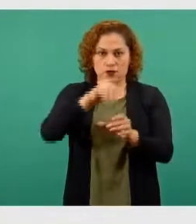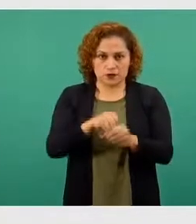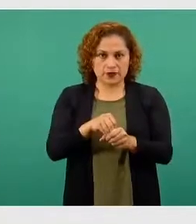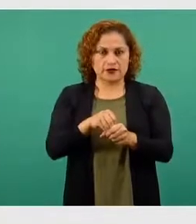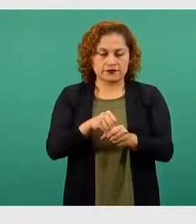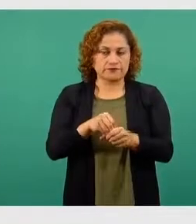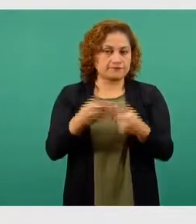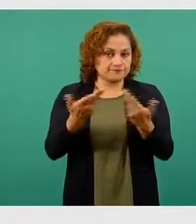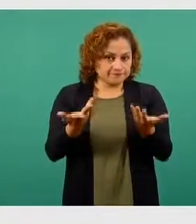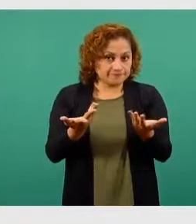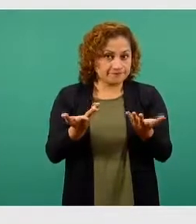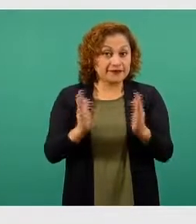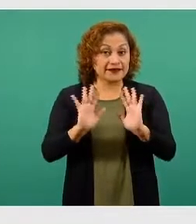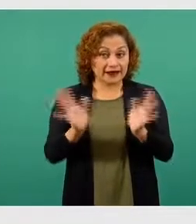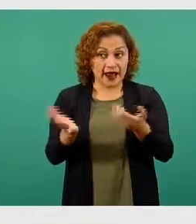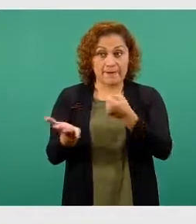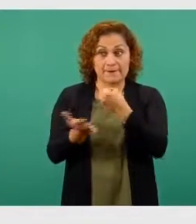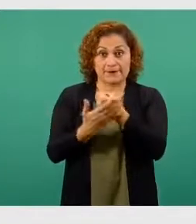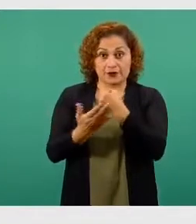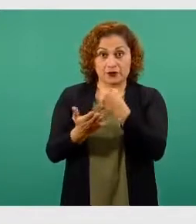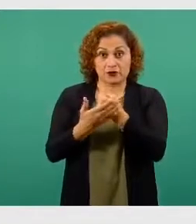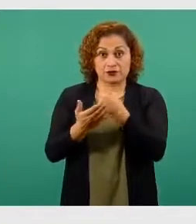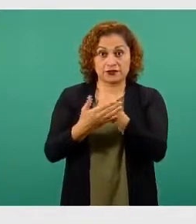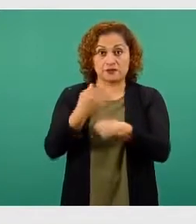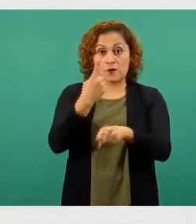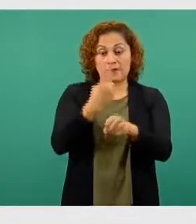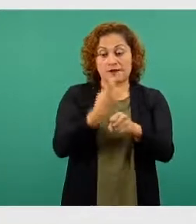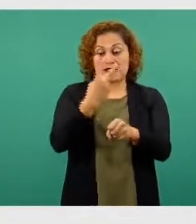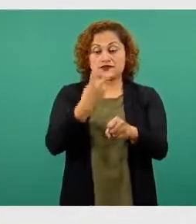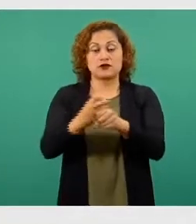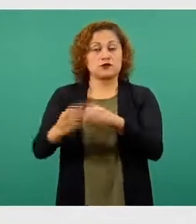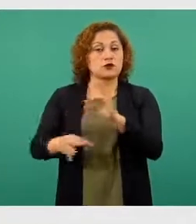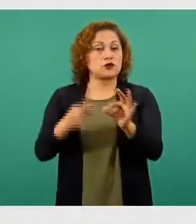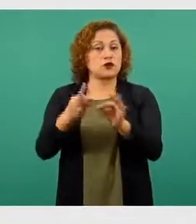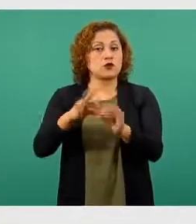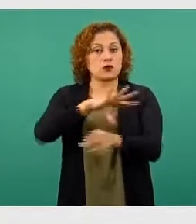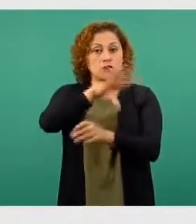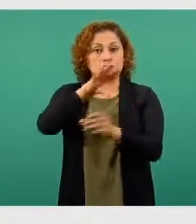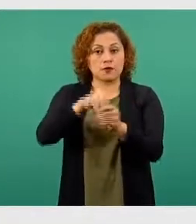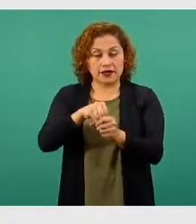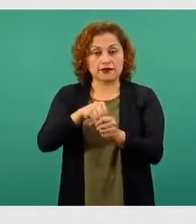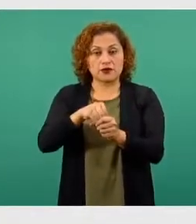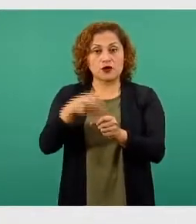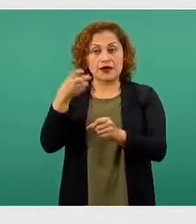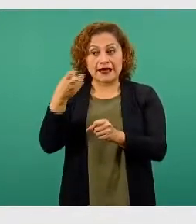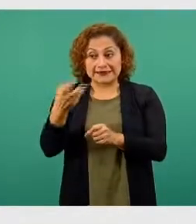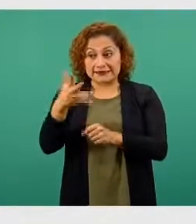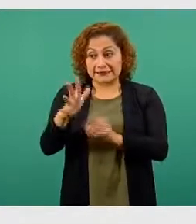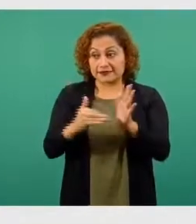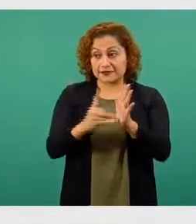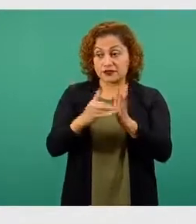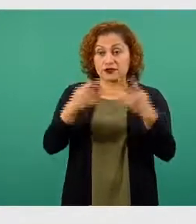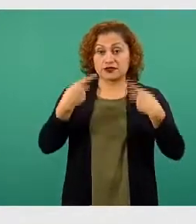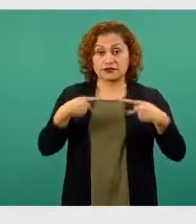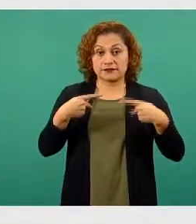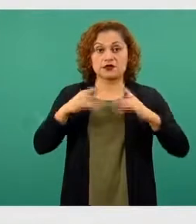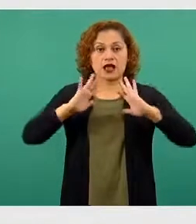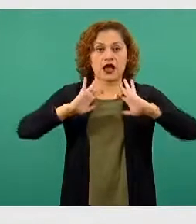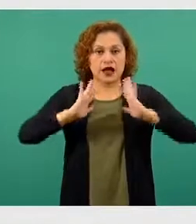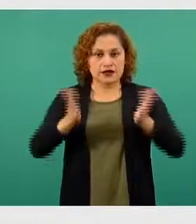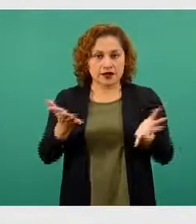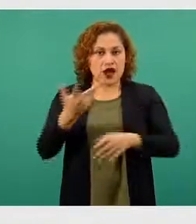esperando ya la protección que la eficacia de la vacuna ha evaluado y que en su momento ha